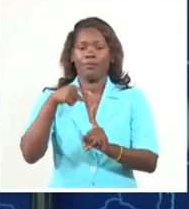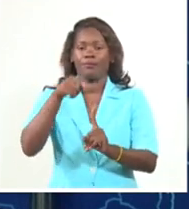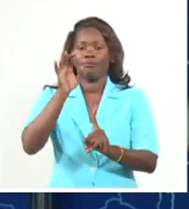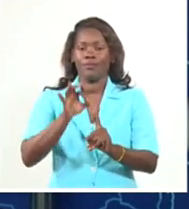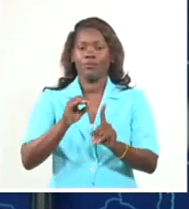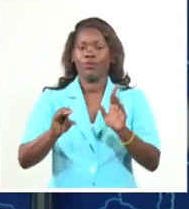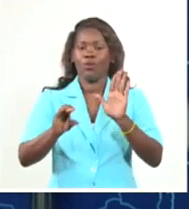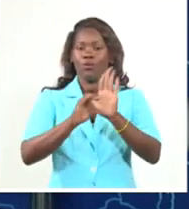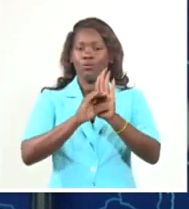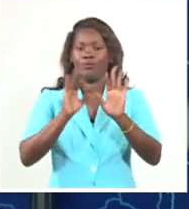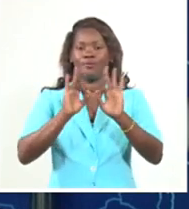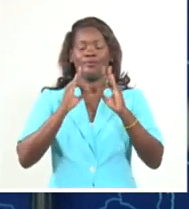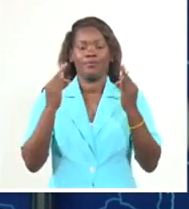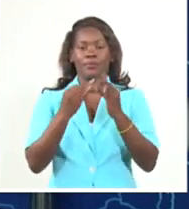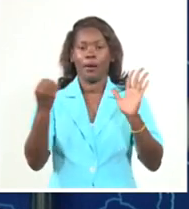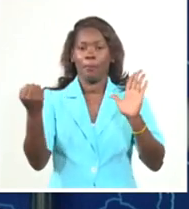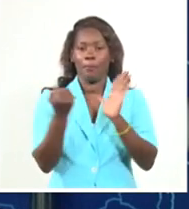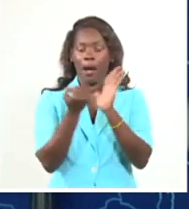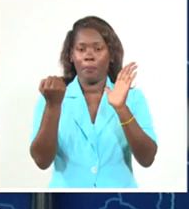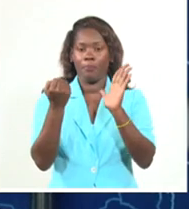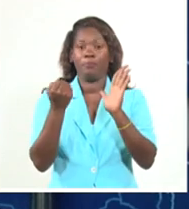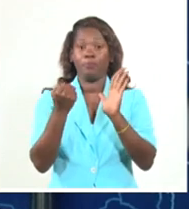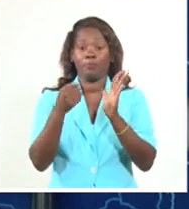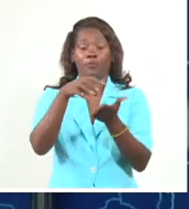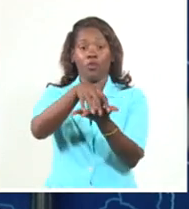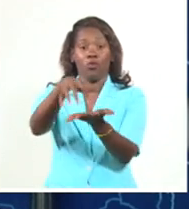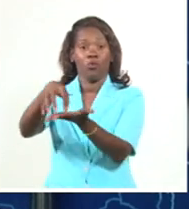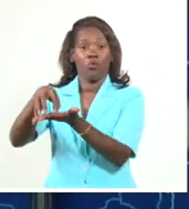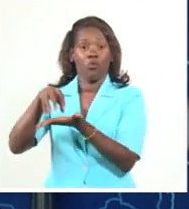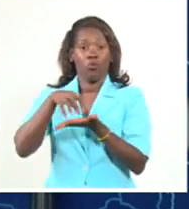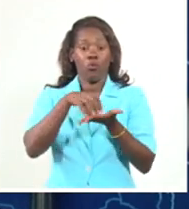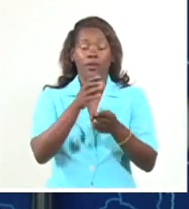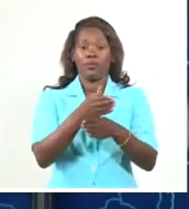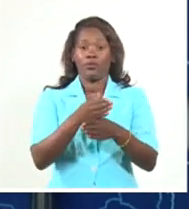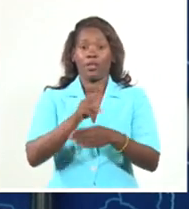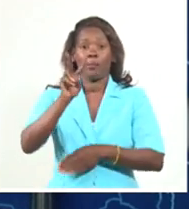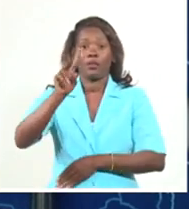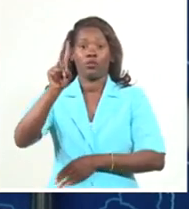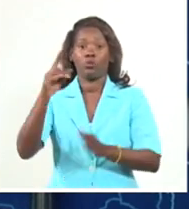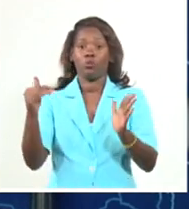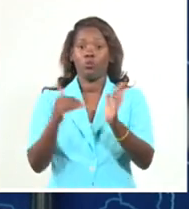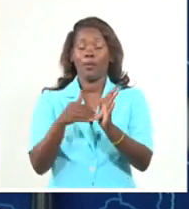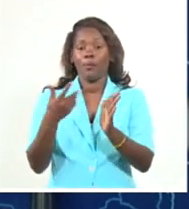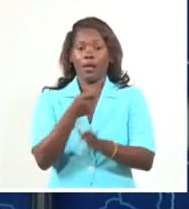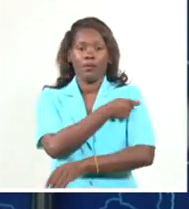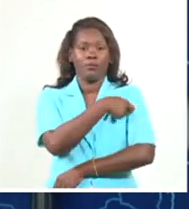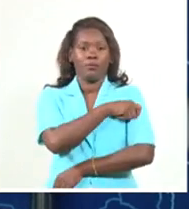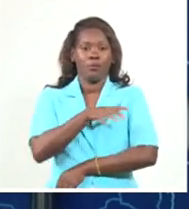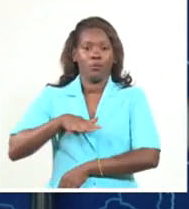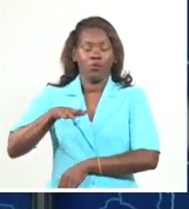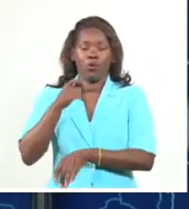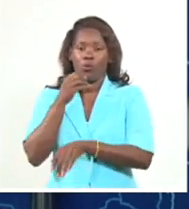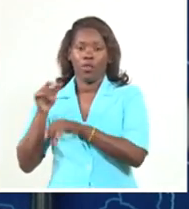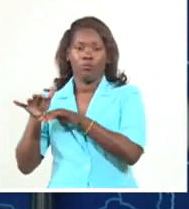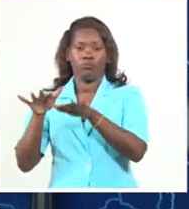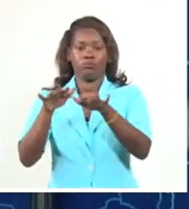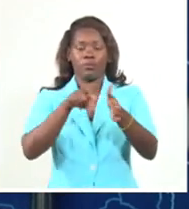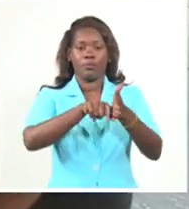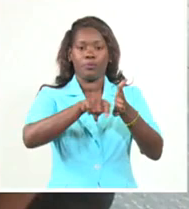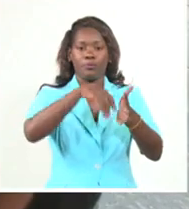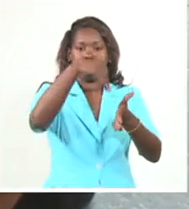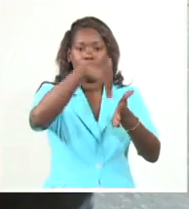Código de las Familias. 21.000 colegios electorales abrirán sus urnas para que las cubanas y cubanos ejerzan su derecho al voto.